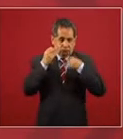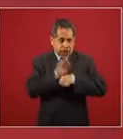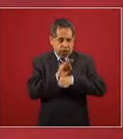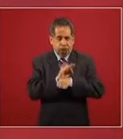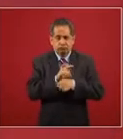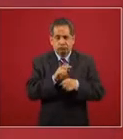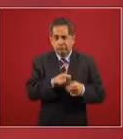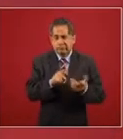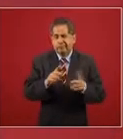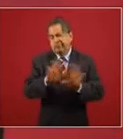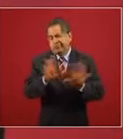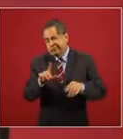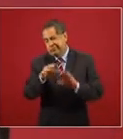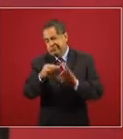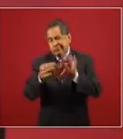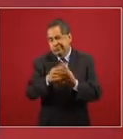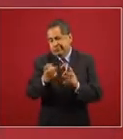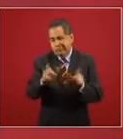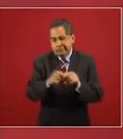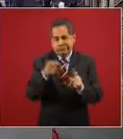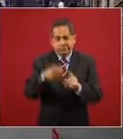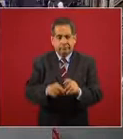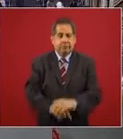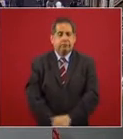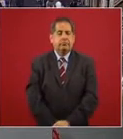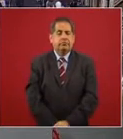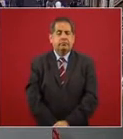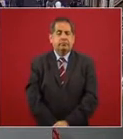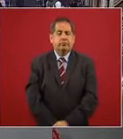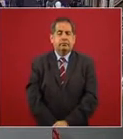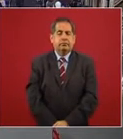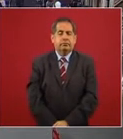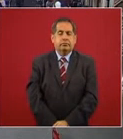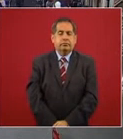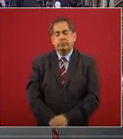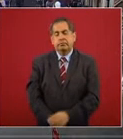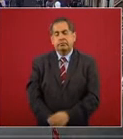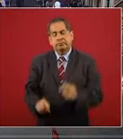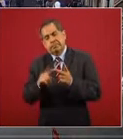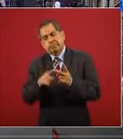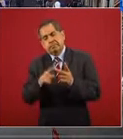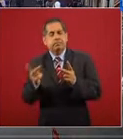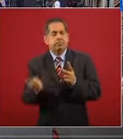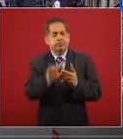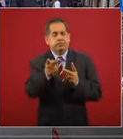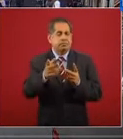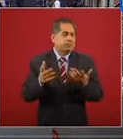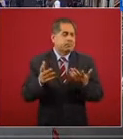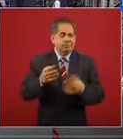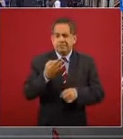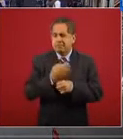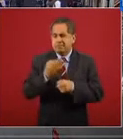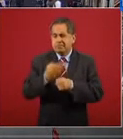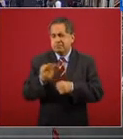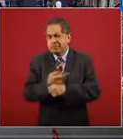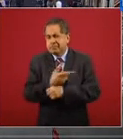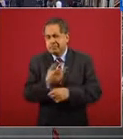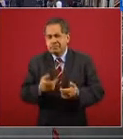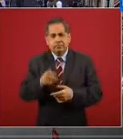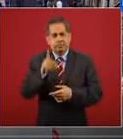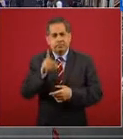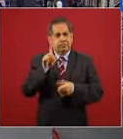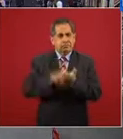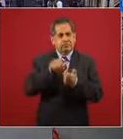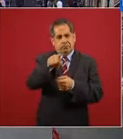pero en fin eso es lo que quería presidente en un segundo tema preguntarle cuál es la discusión que se tiene al interior de su